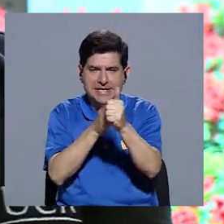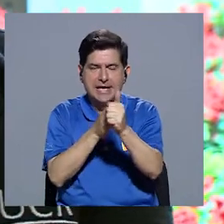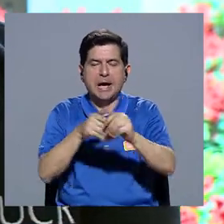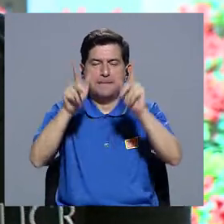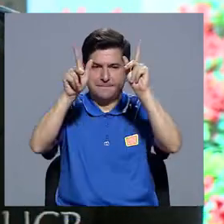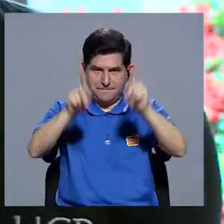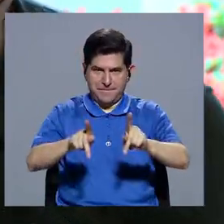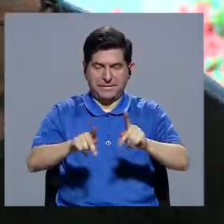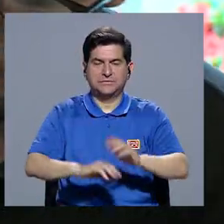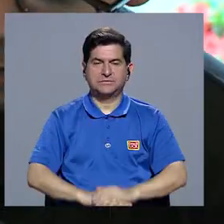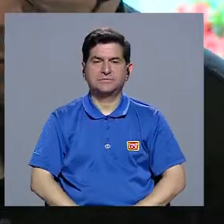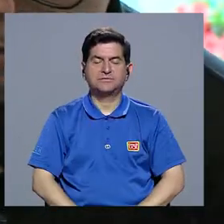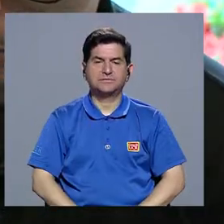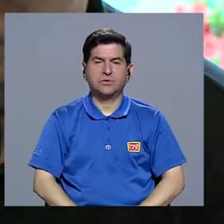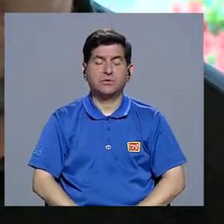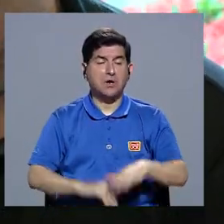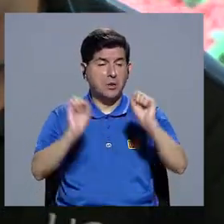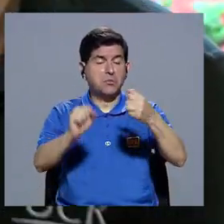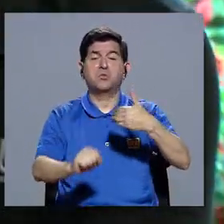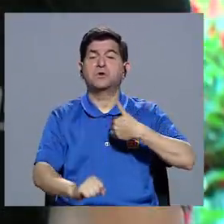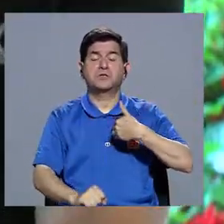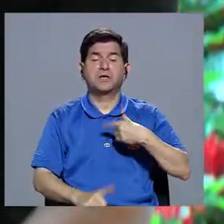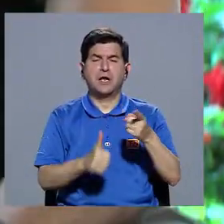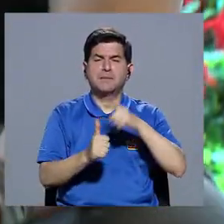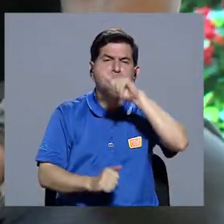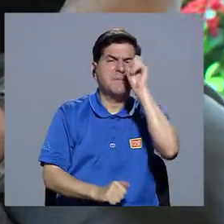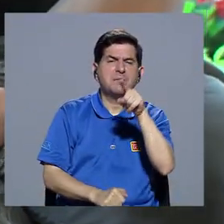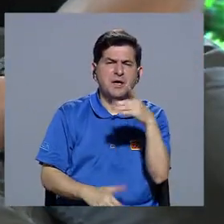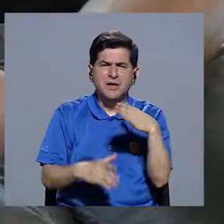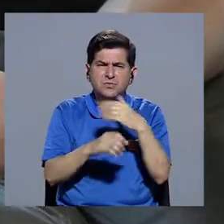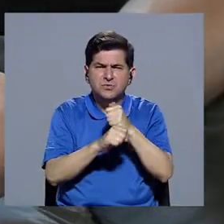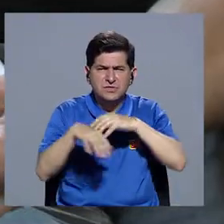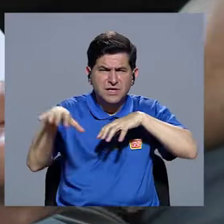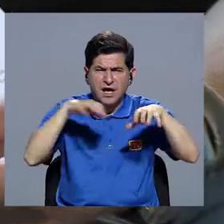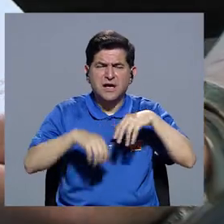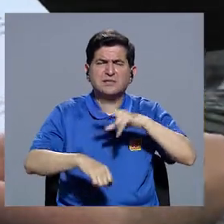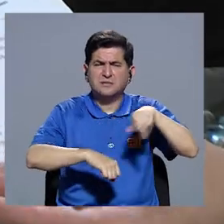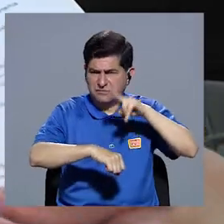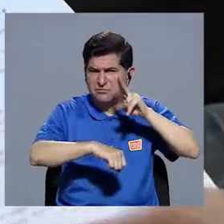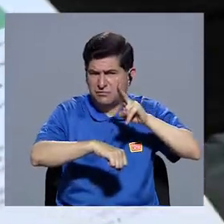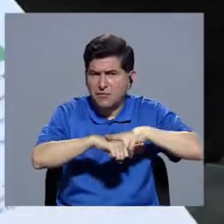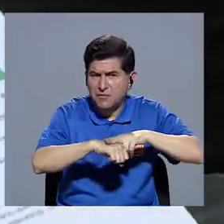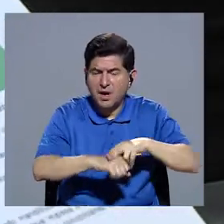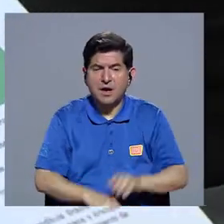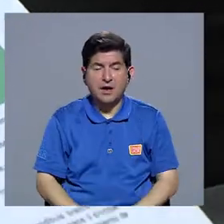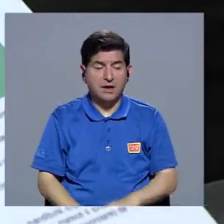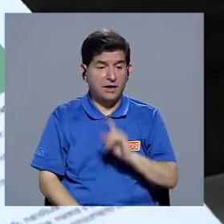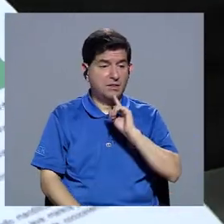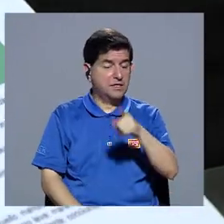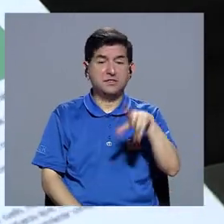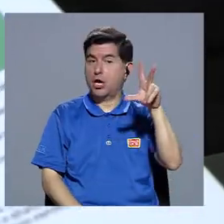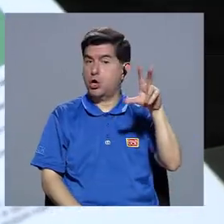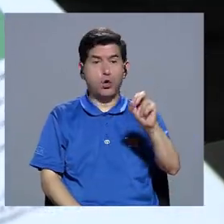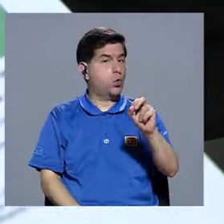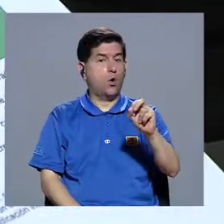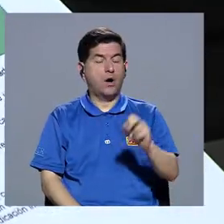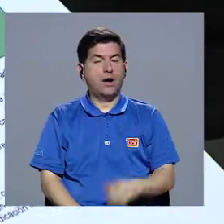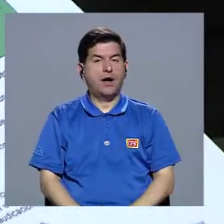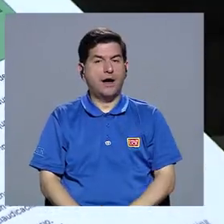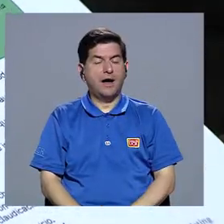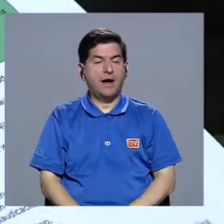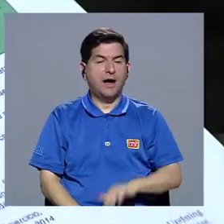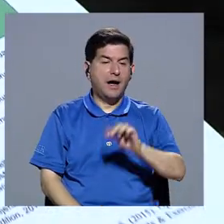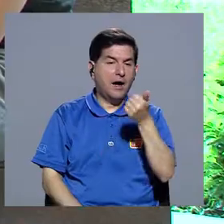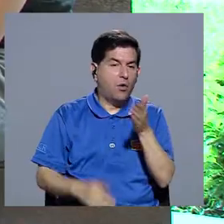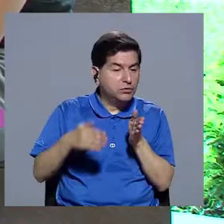la persona puede llevar. Por ejemplo, la primera pregunta es si realiza ejercicio de manera regular, si la persona indica que no, entonces nos iríamos